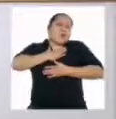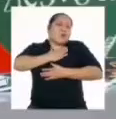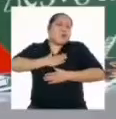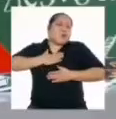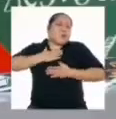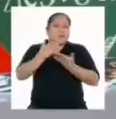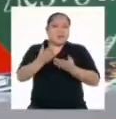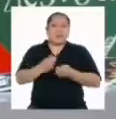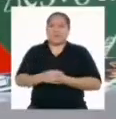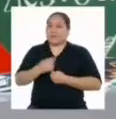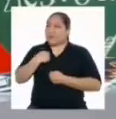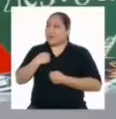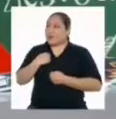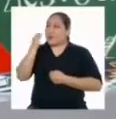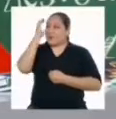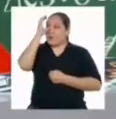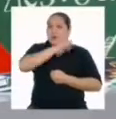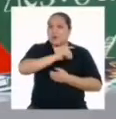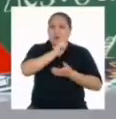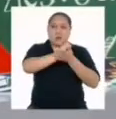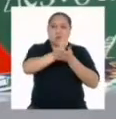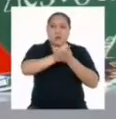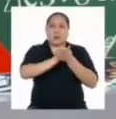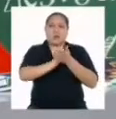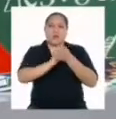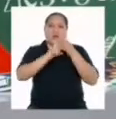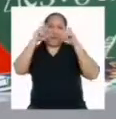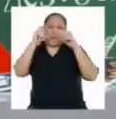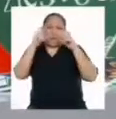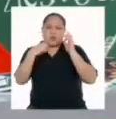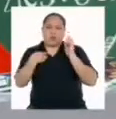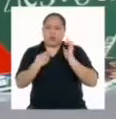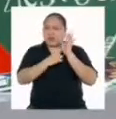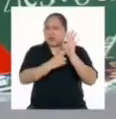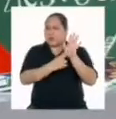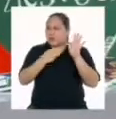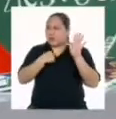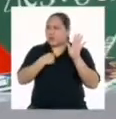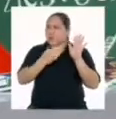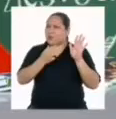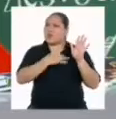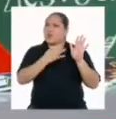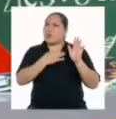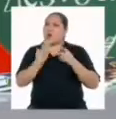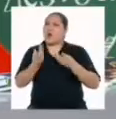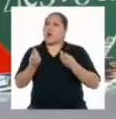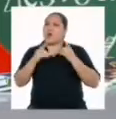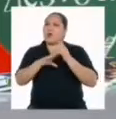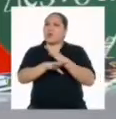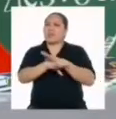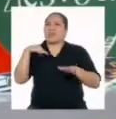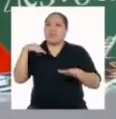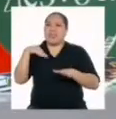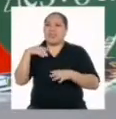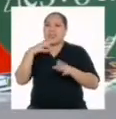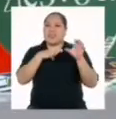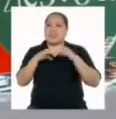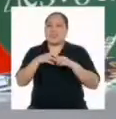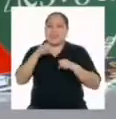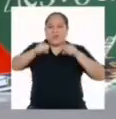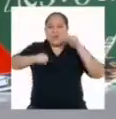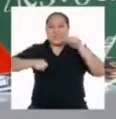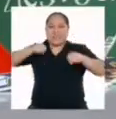satisfacción. Yo me puse a buscar un texto, una foto o algo que refleje cómo me siento cuando salgo a hacer mi pasatiempo favorito.